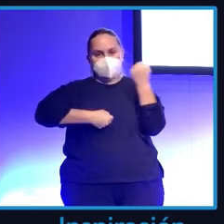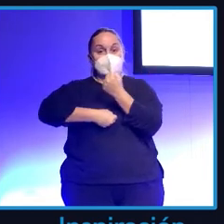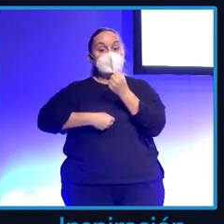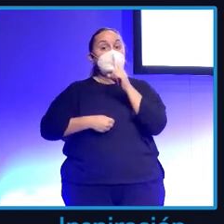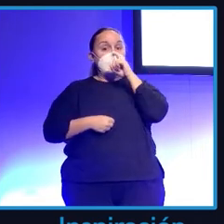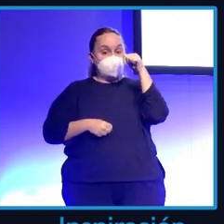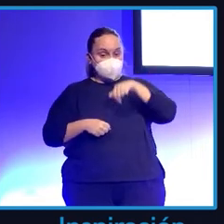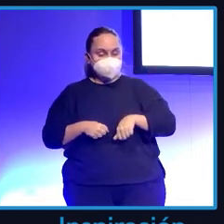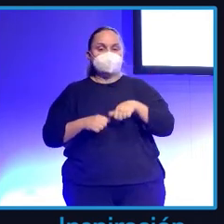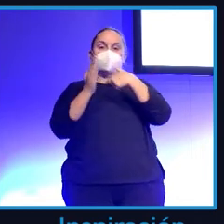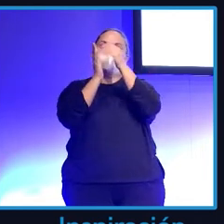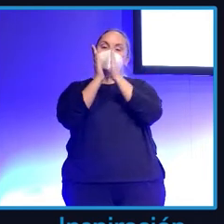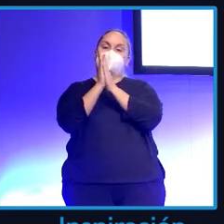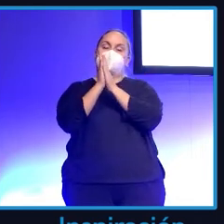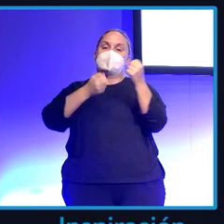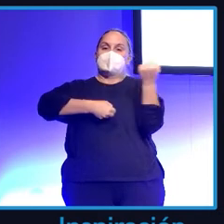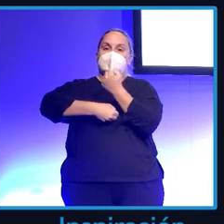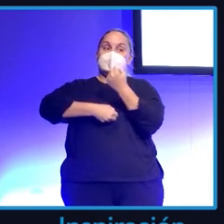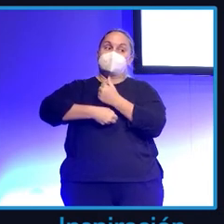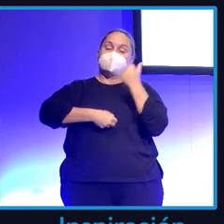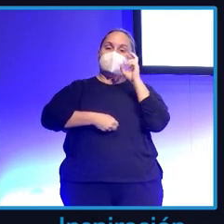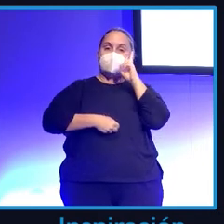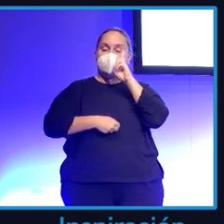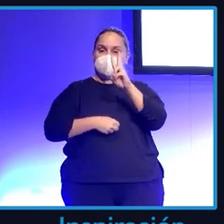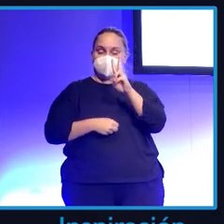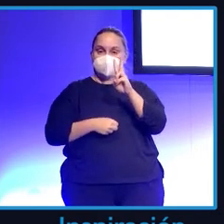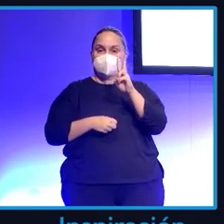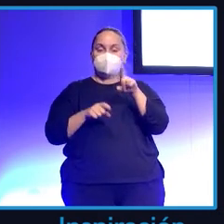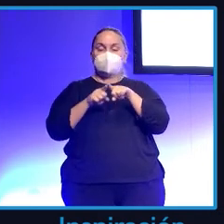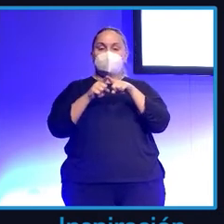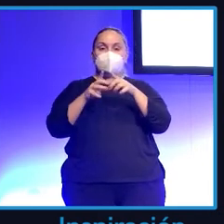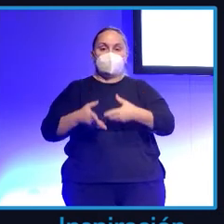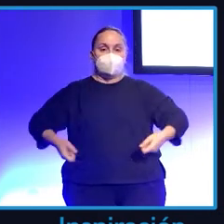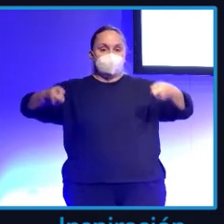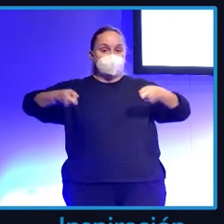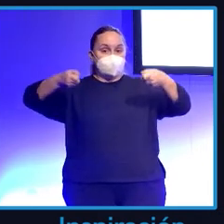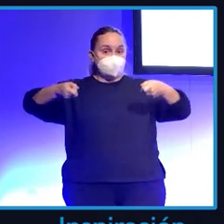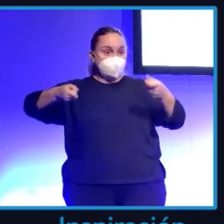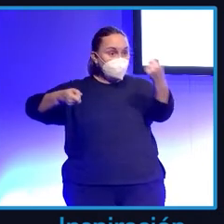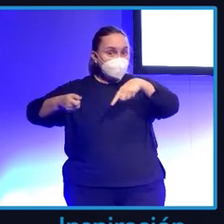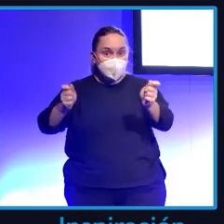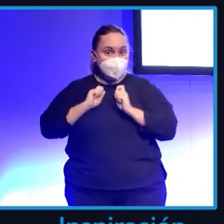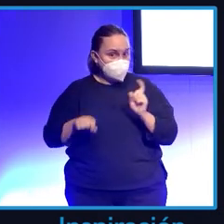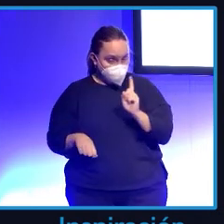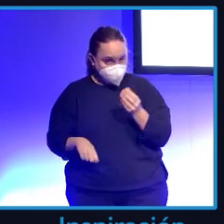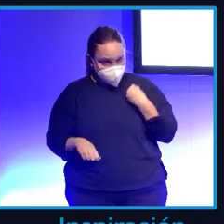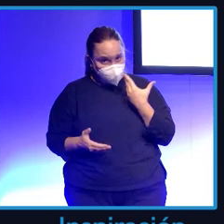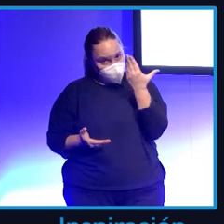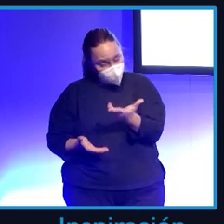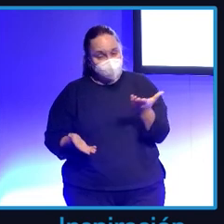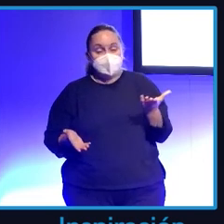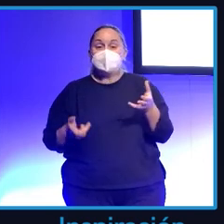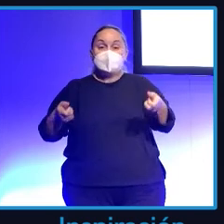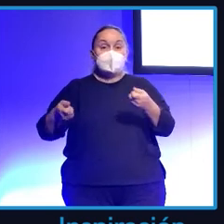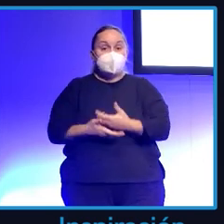en el cartel de Navidad se ha colado ahí en mitad del cartel un barreño como el que no me habéis traído. Y